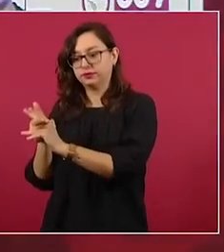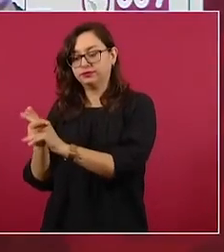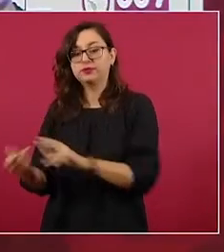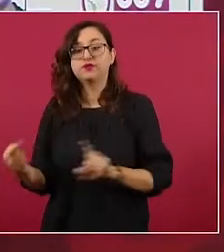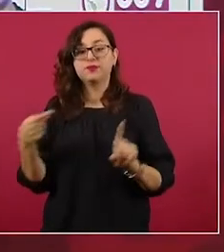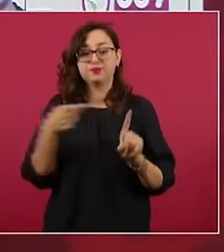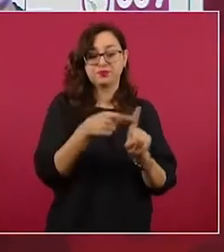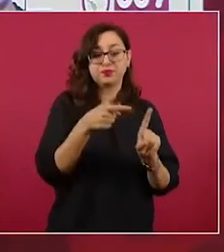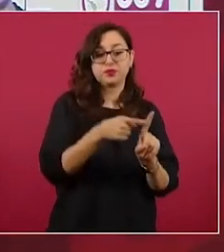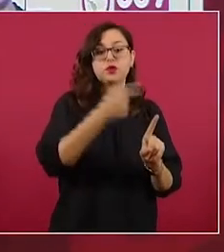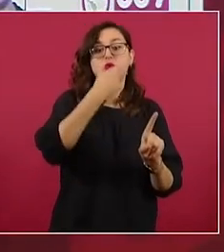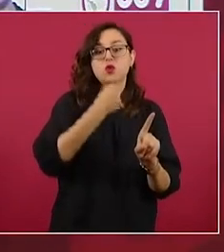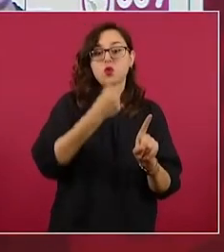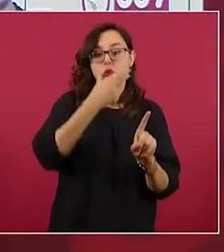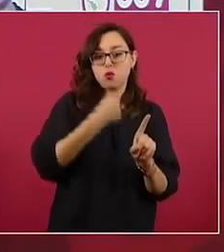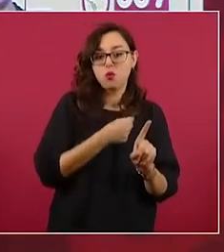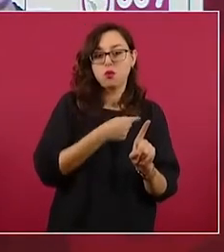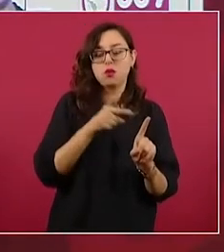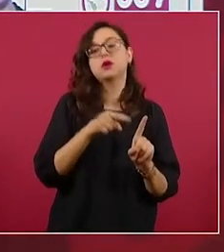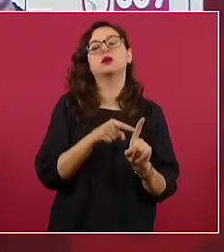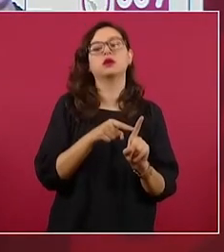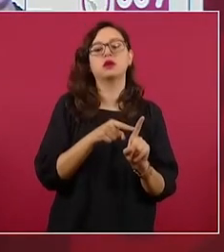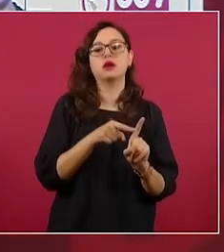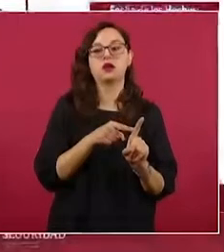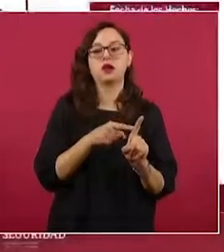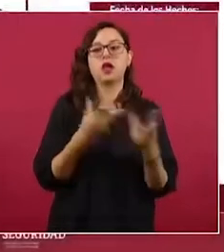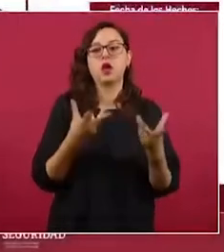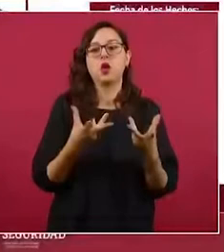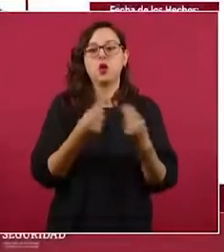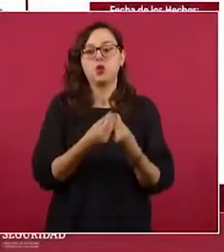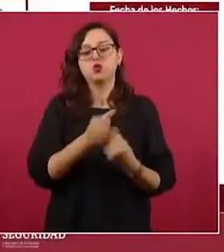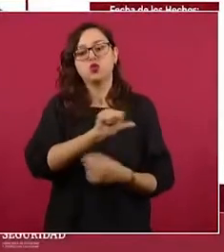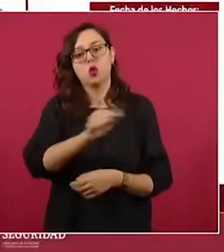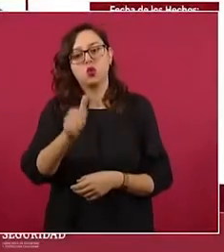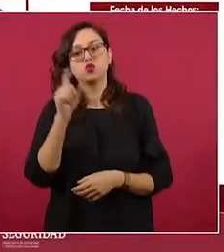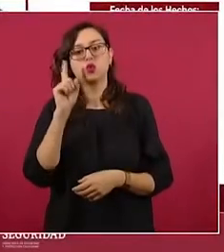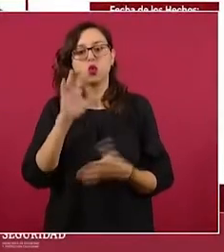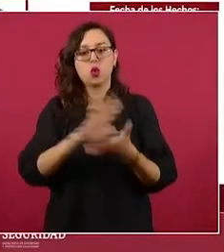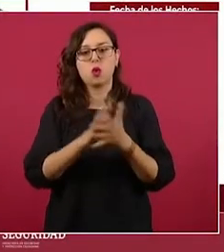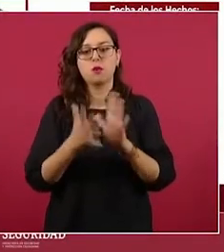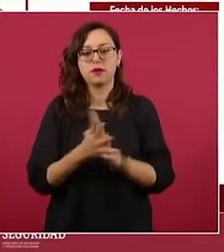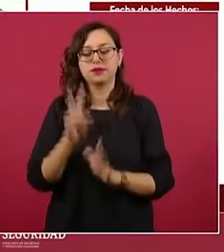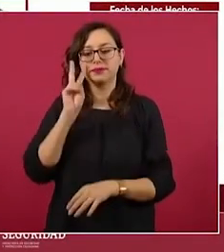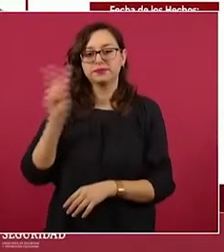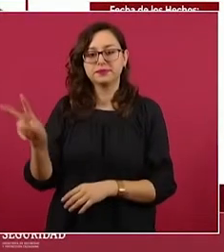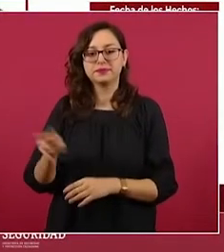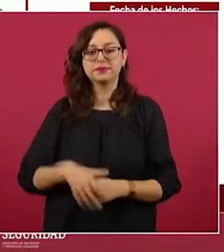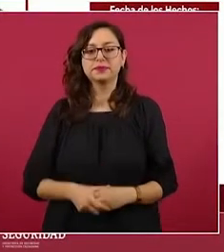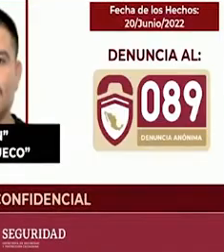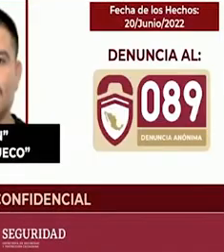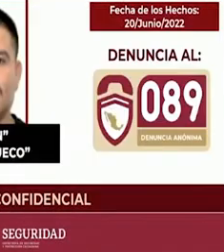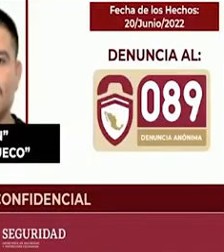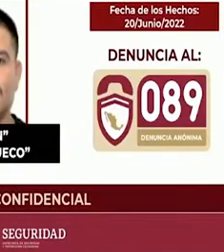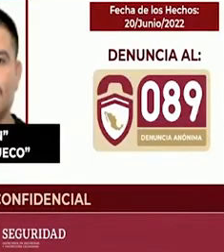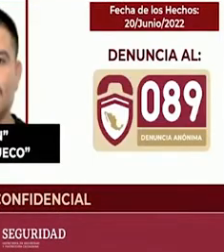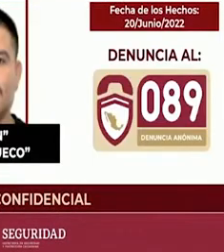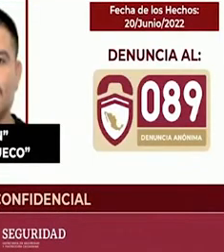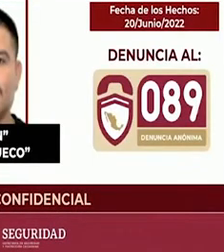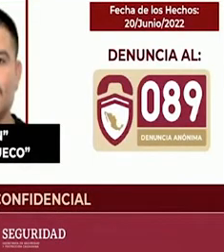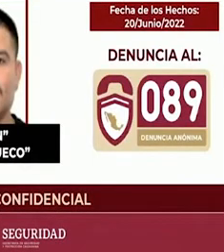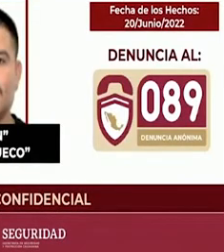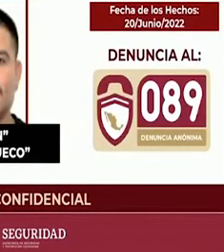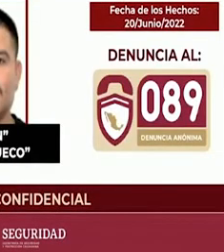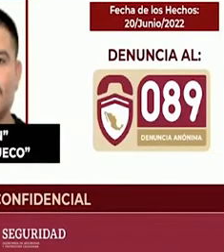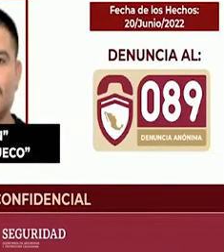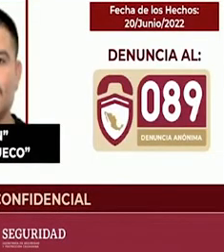presuntamente se encontraba con José N. alias El Chueco cuando tiraron los cuerpos de las víctimas en Chihuahua.